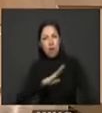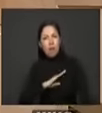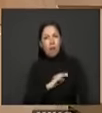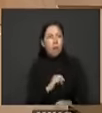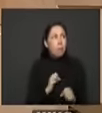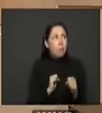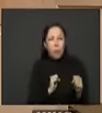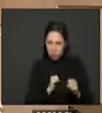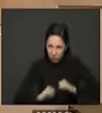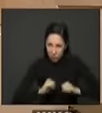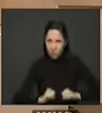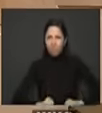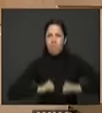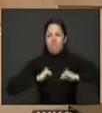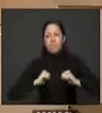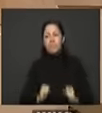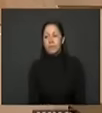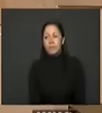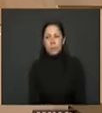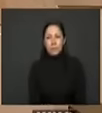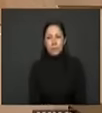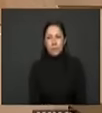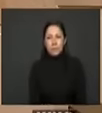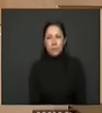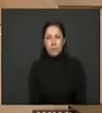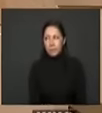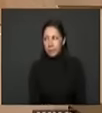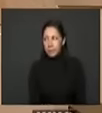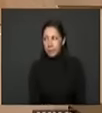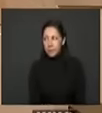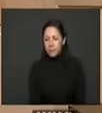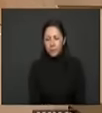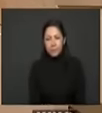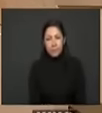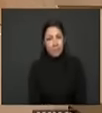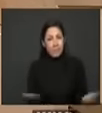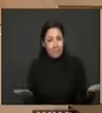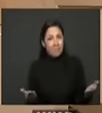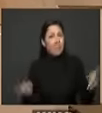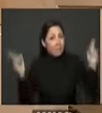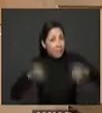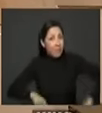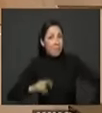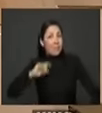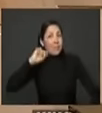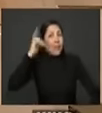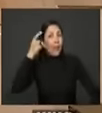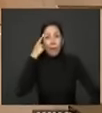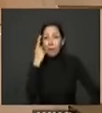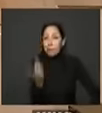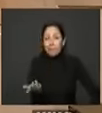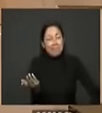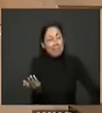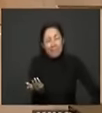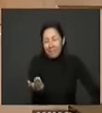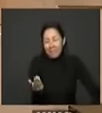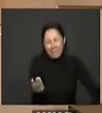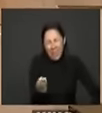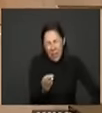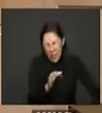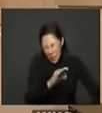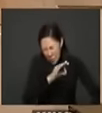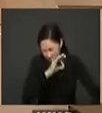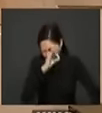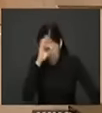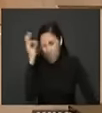con estas funciones y por otro lado hacer lo que el estado colombiano no ha hecho nunca nunca que